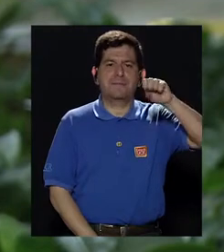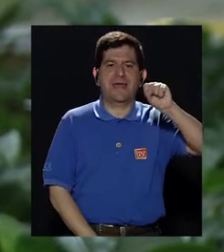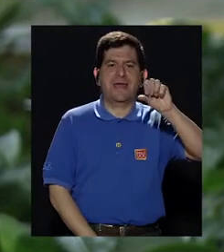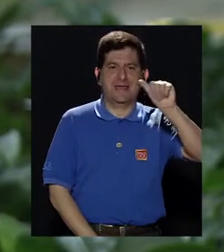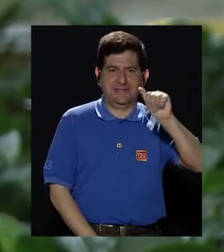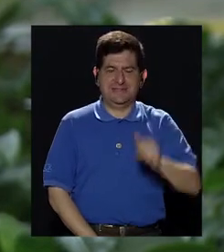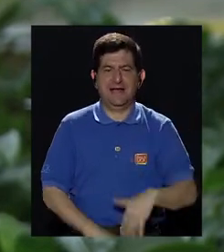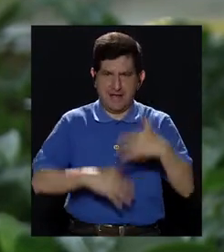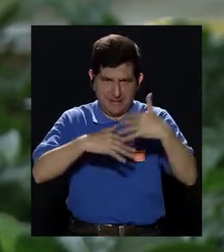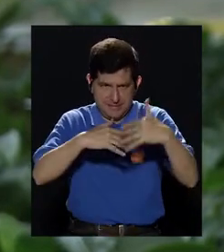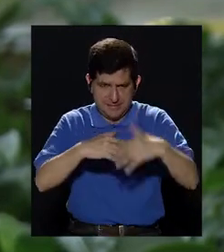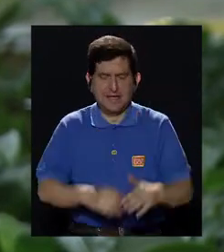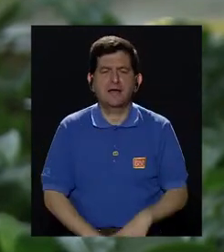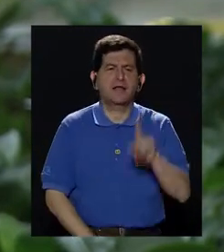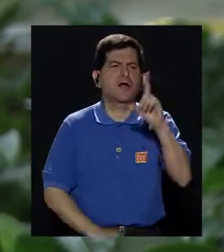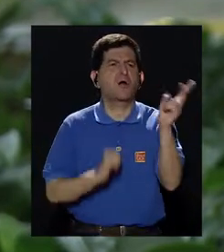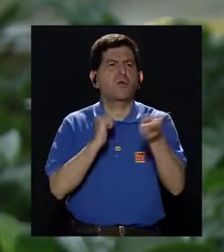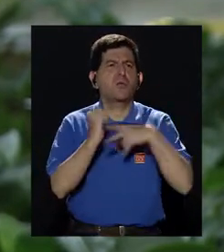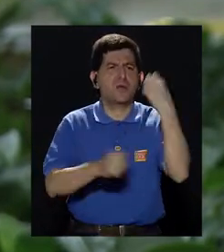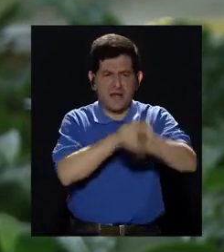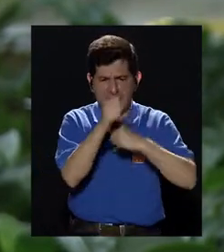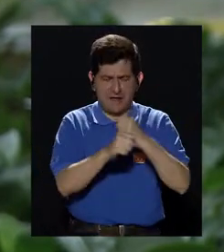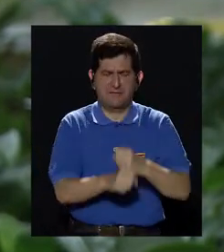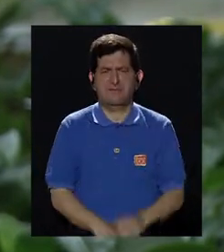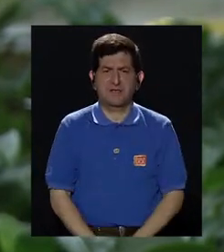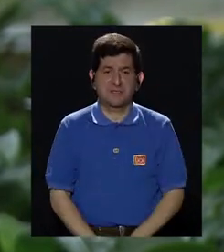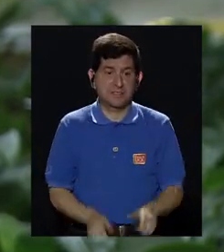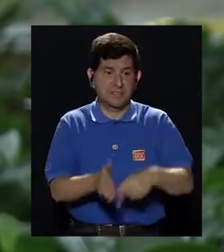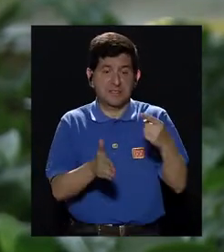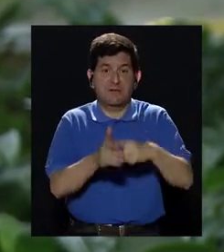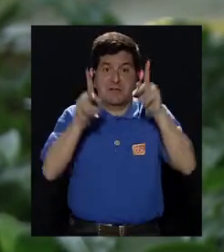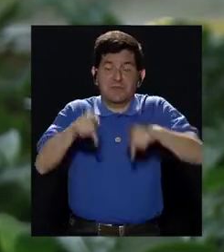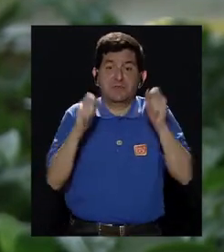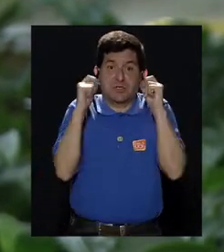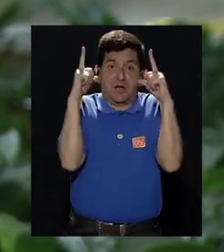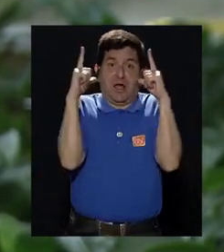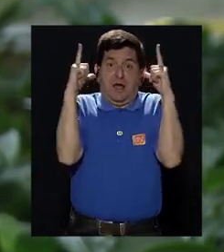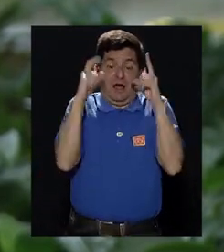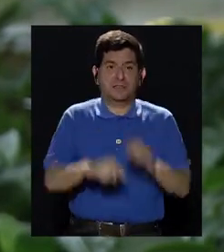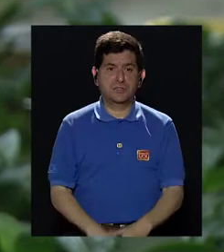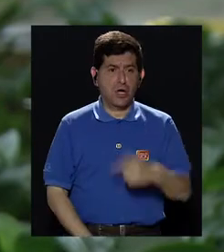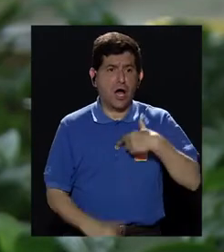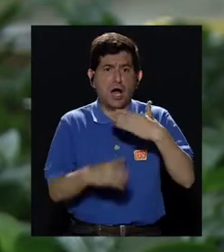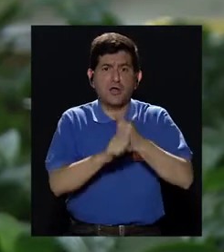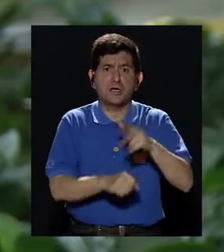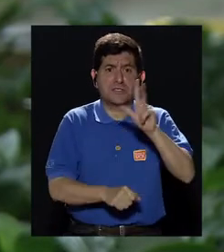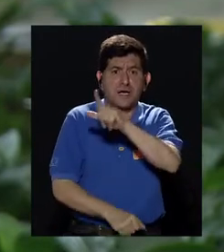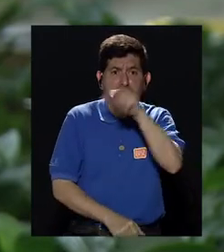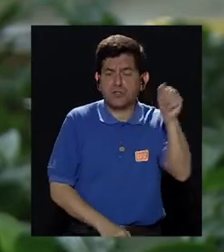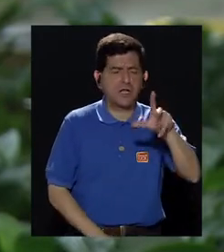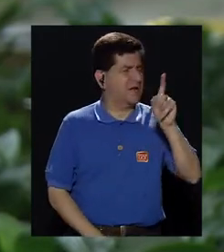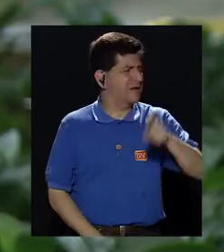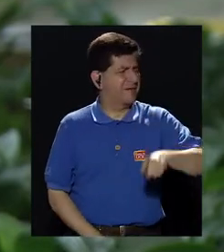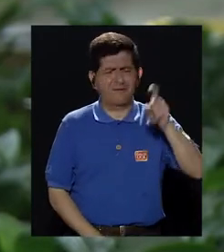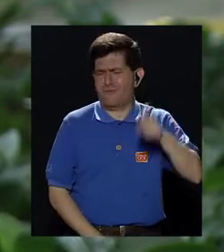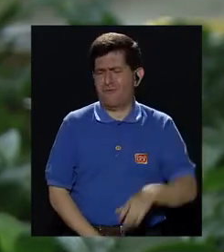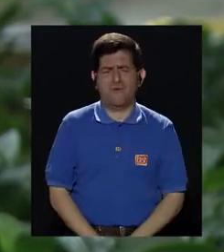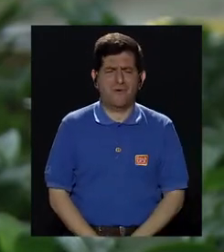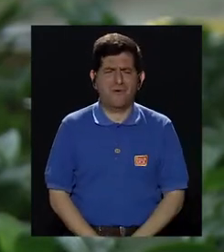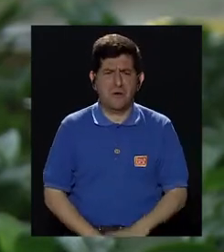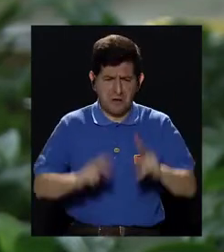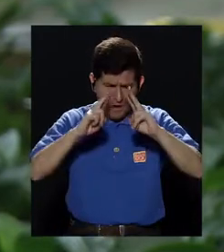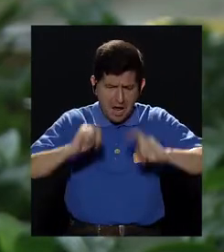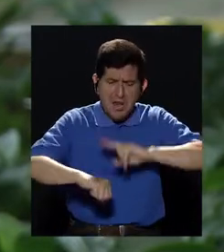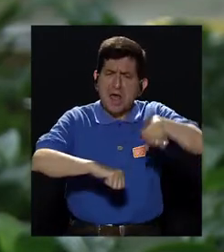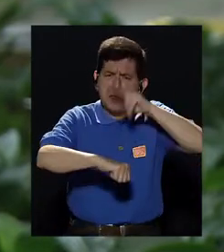específico una vez al año, no es más frecuente. Es que a veces también alarmamos a la gente y dicen, bueno, entonces me lo voy a hacer cada tres meses. No es necesario. Si los